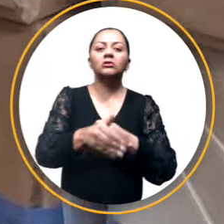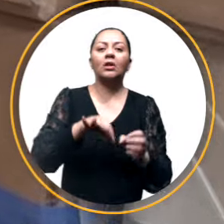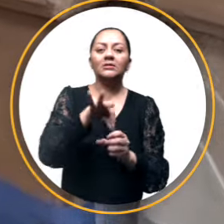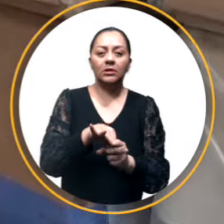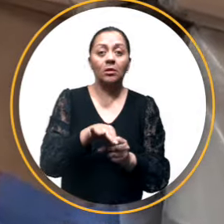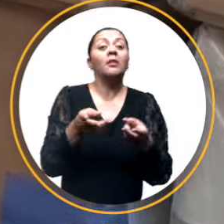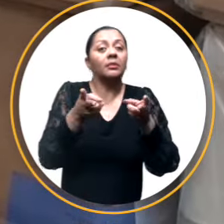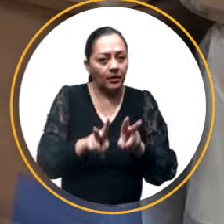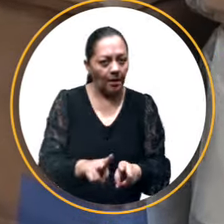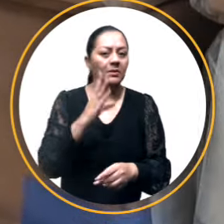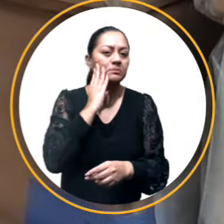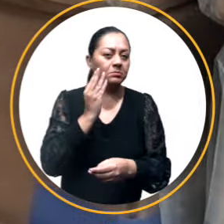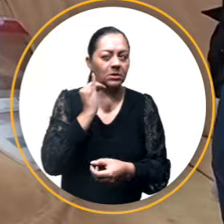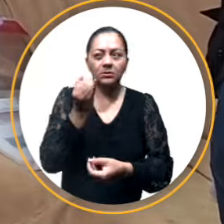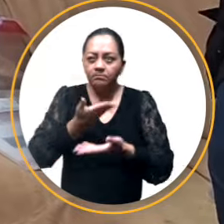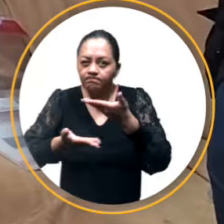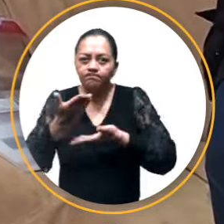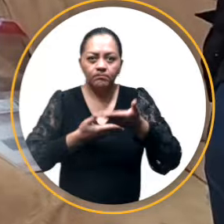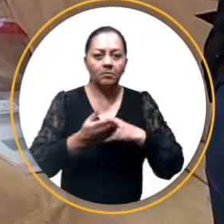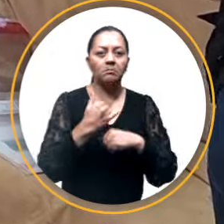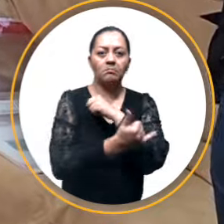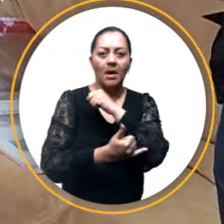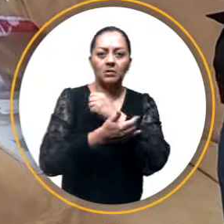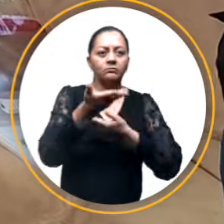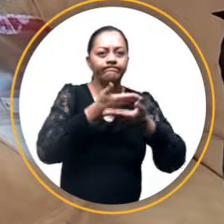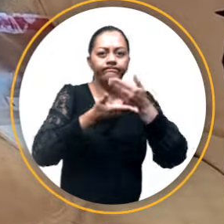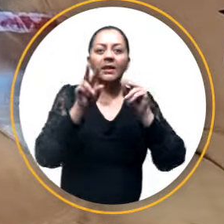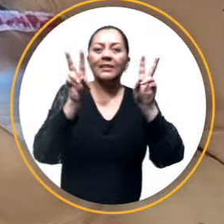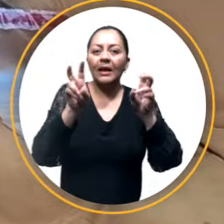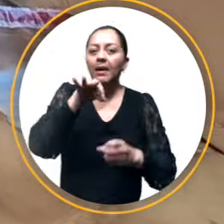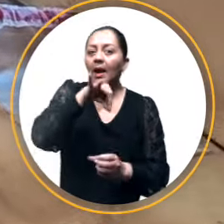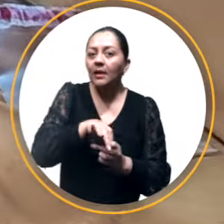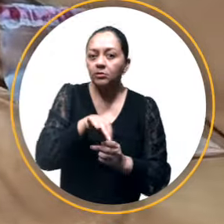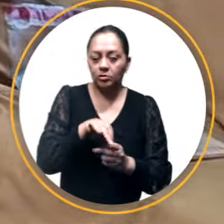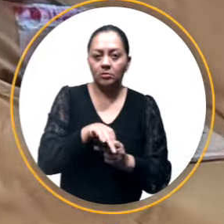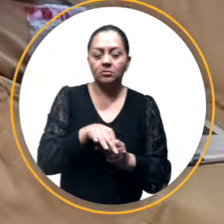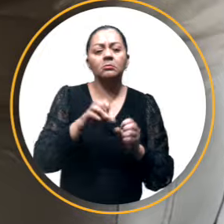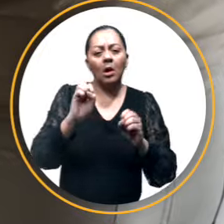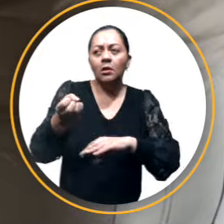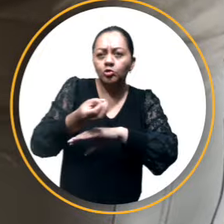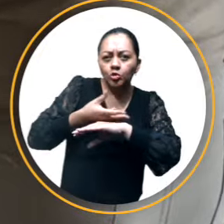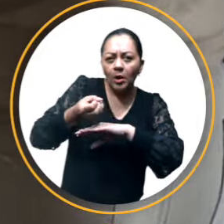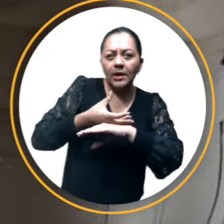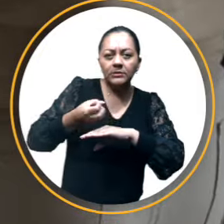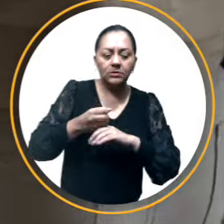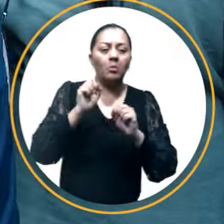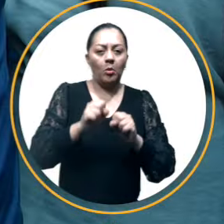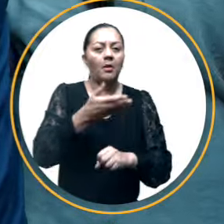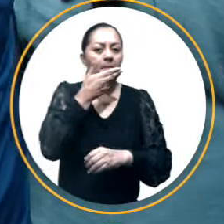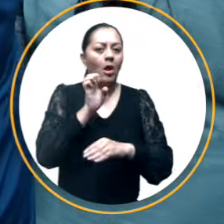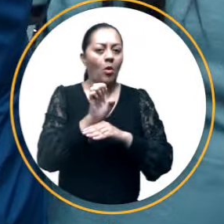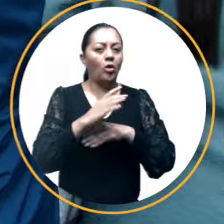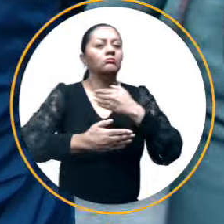promovieron el intercambio de experiencias, la generación de conocimiento en materia electoral y la formulación de recomendaciones que fortalecen los